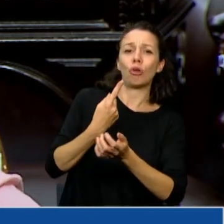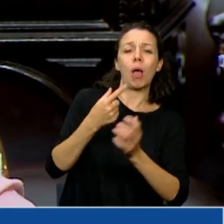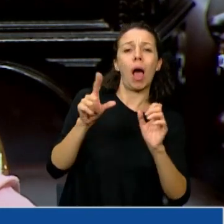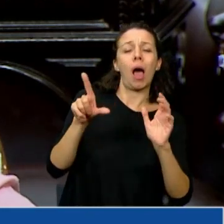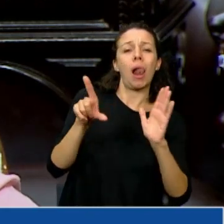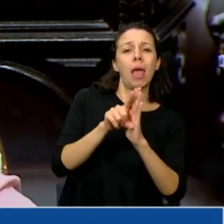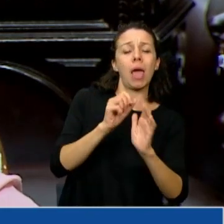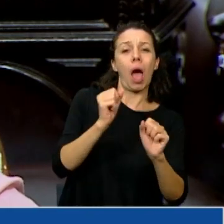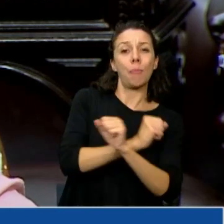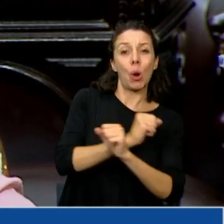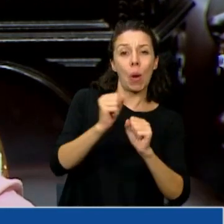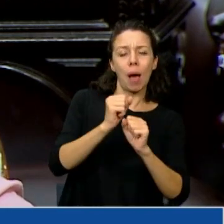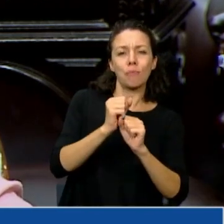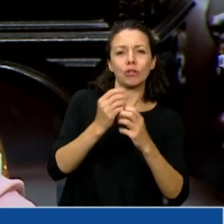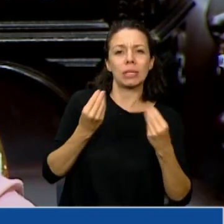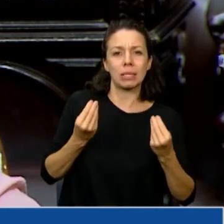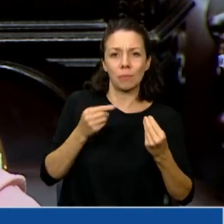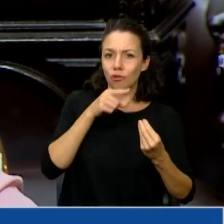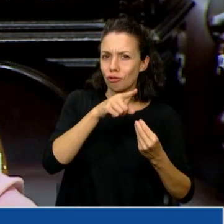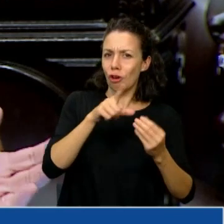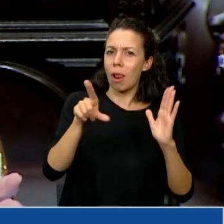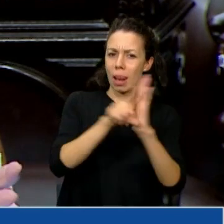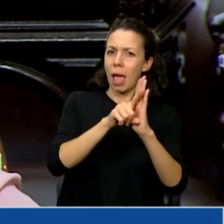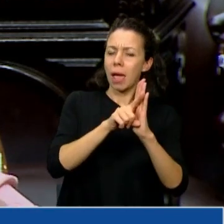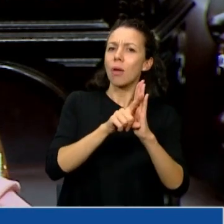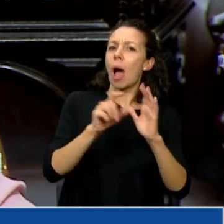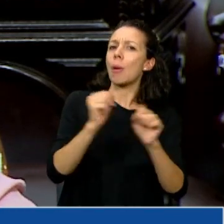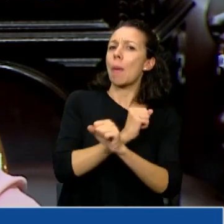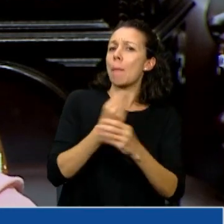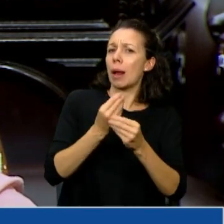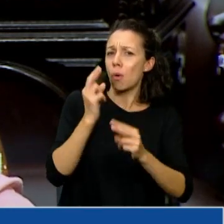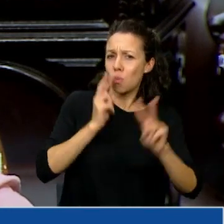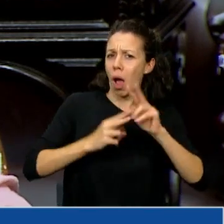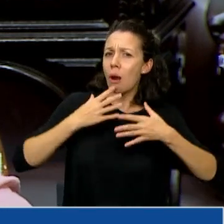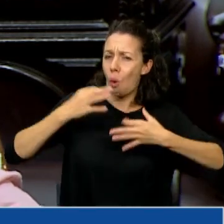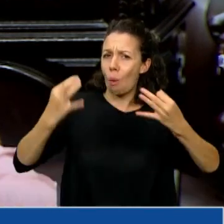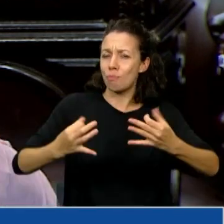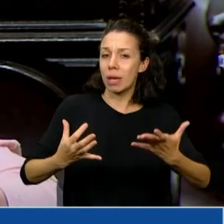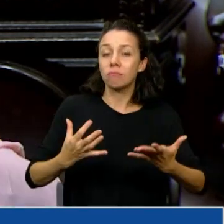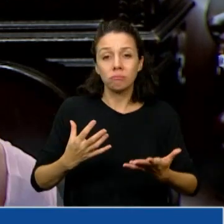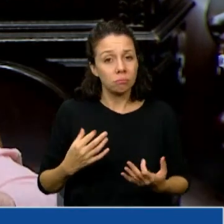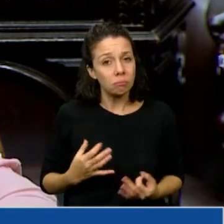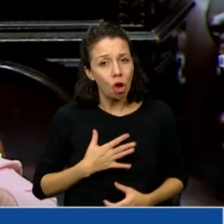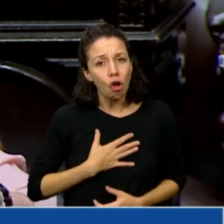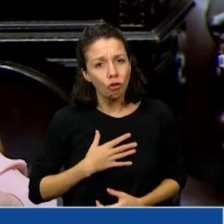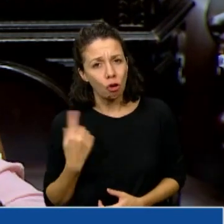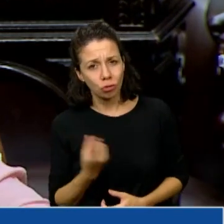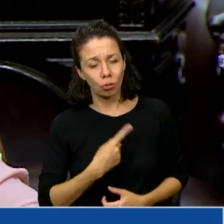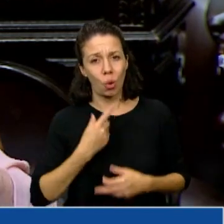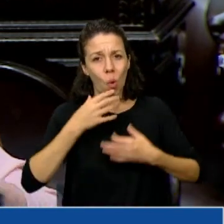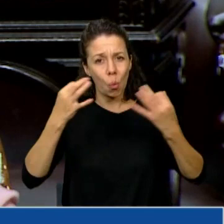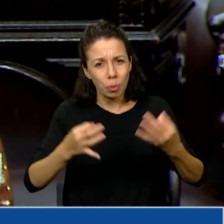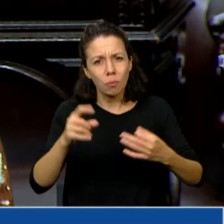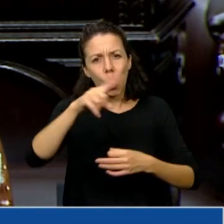una ley. Ahí apostamos a cumplir. Y la verdad que nosotros hemos cumplido. Con usted debatimos en su